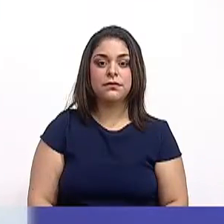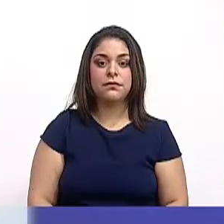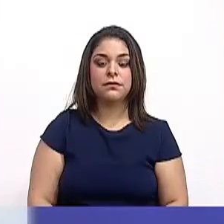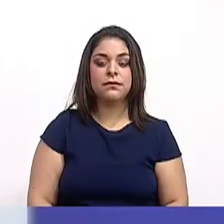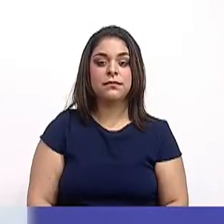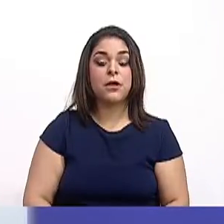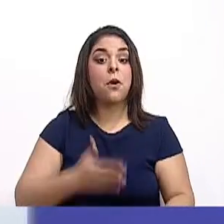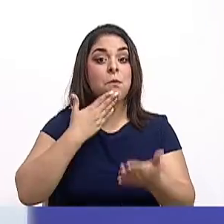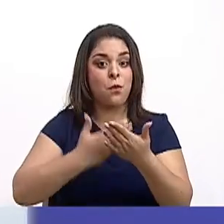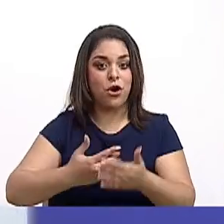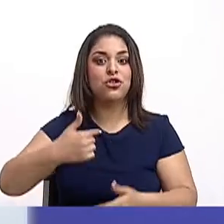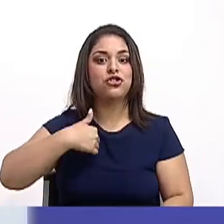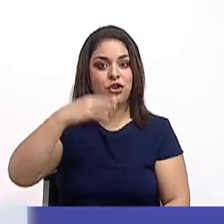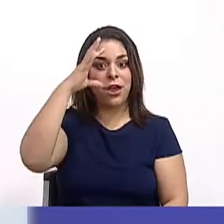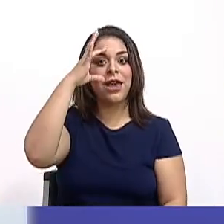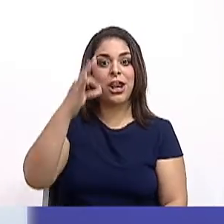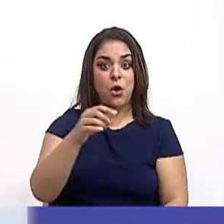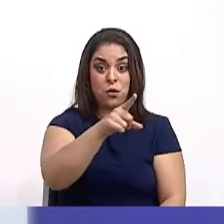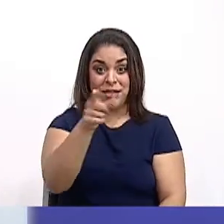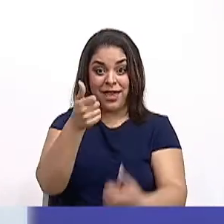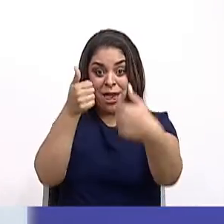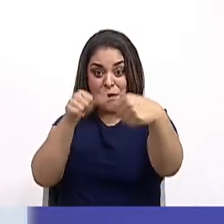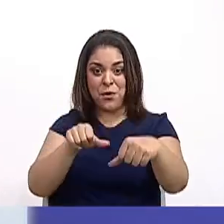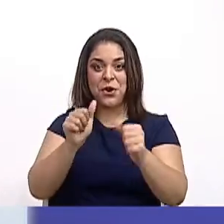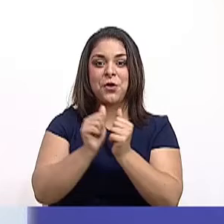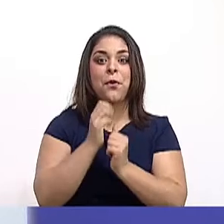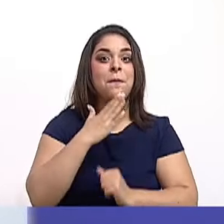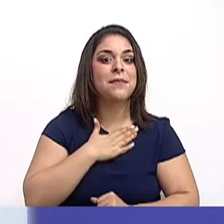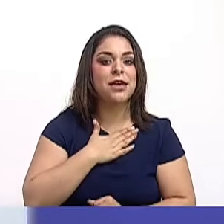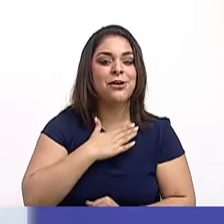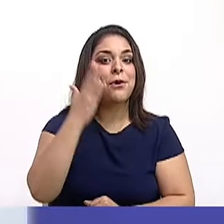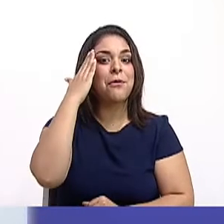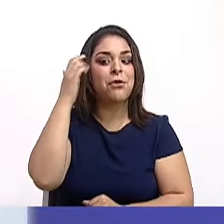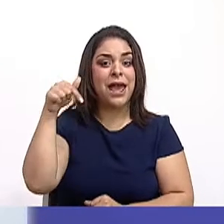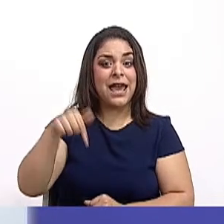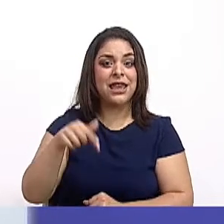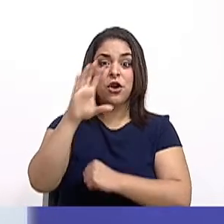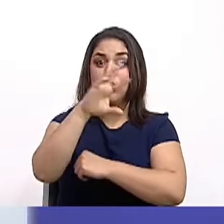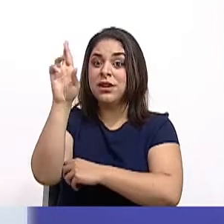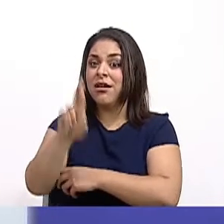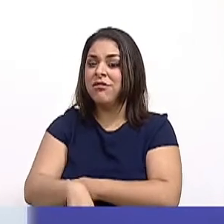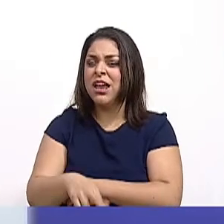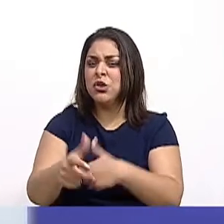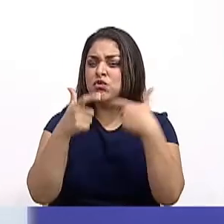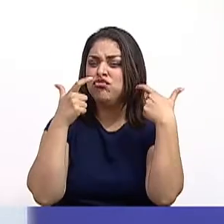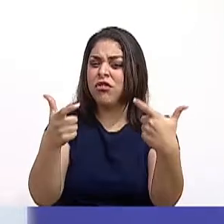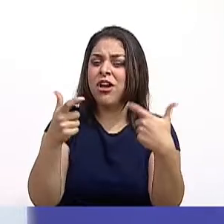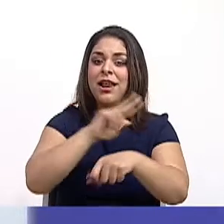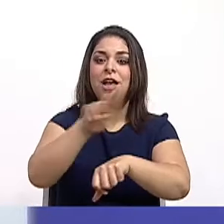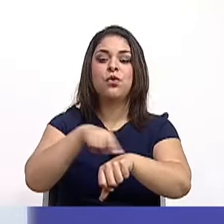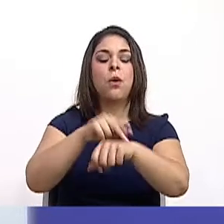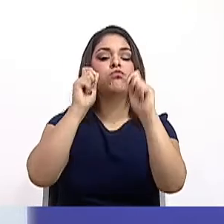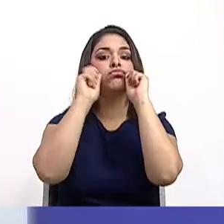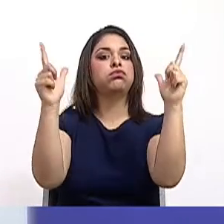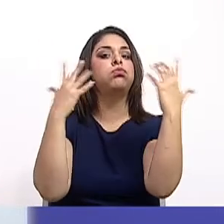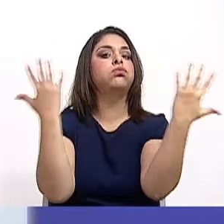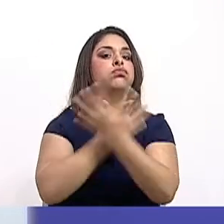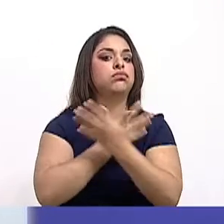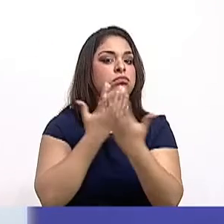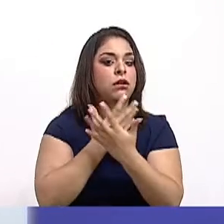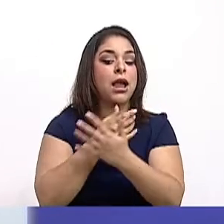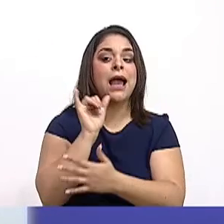Bueno, yo creo que van a coincidir conmigo de que nuestra riqueza natural es impresionante. De allí, la